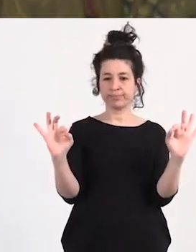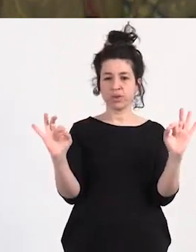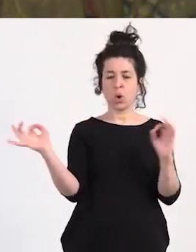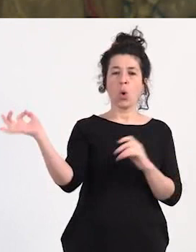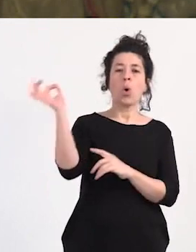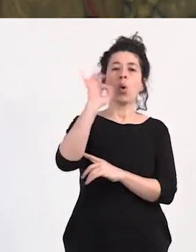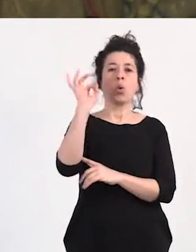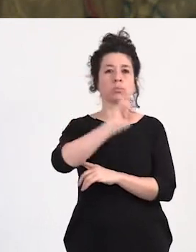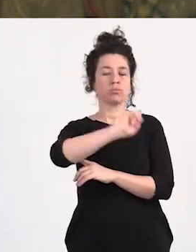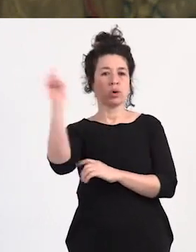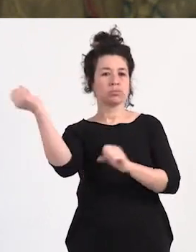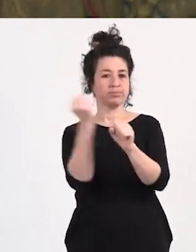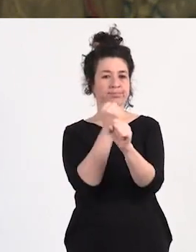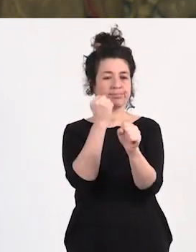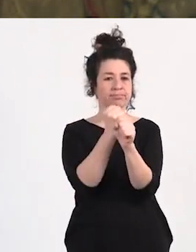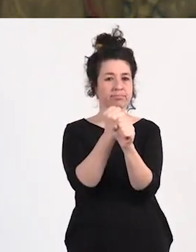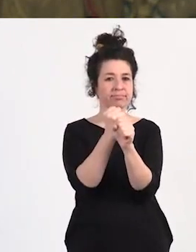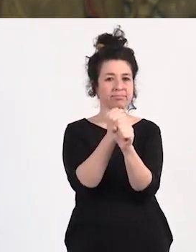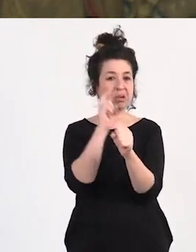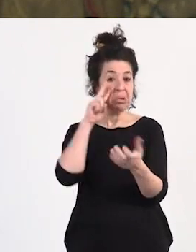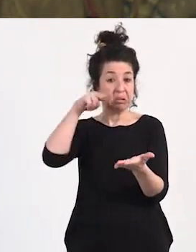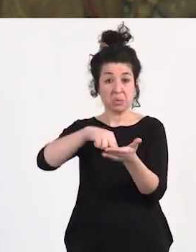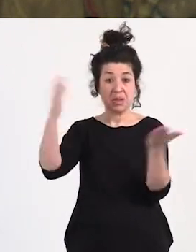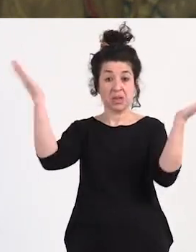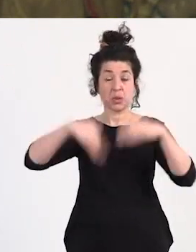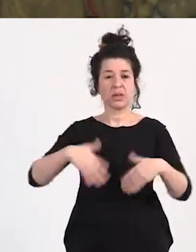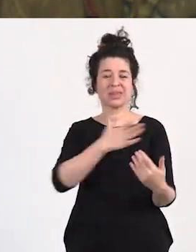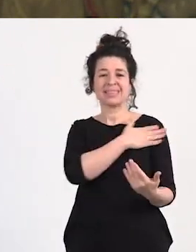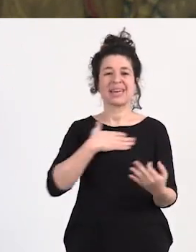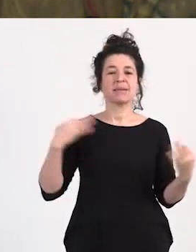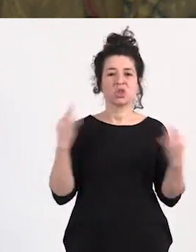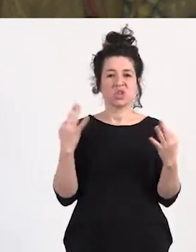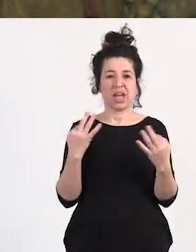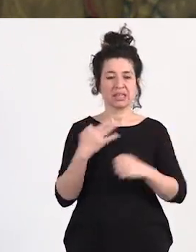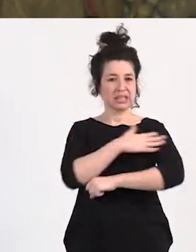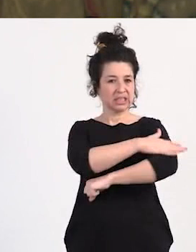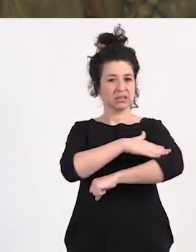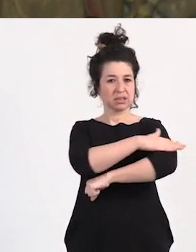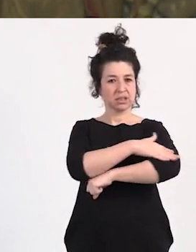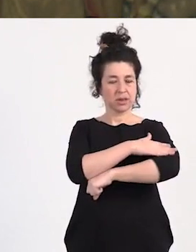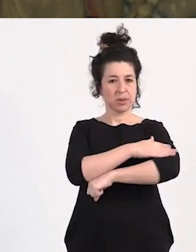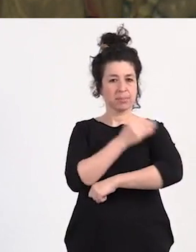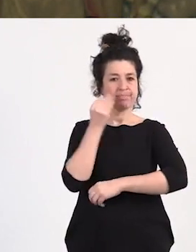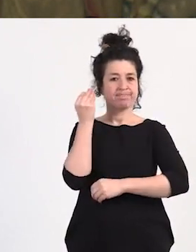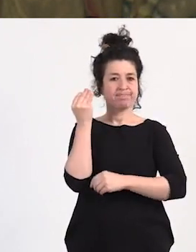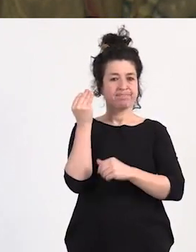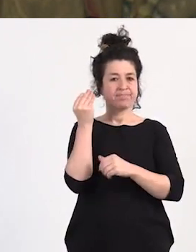o en otros trabajos que no tienen ningún tipo de reconocimiento es el Estado se plantee otro tipo de